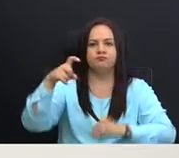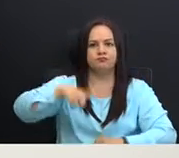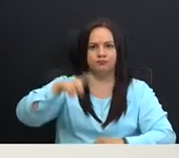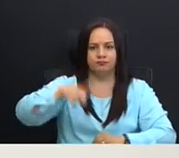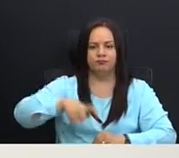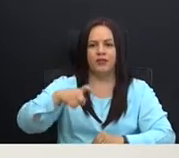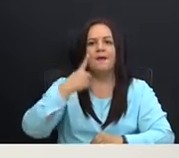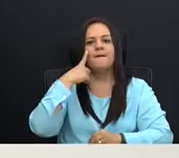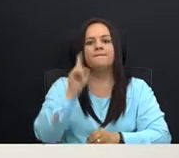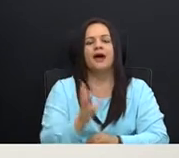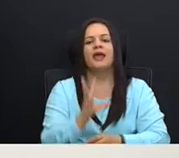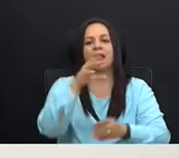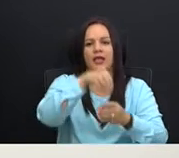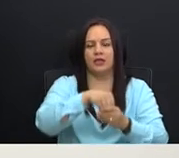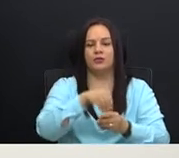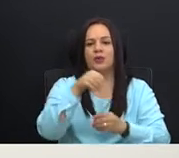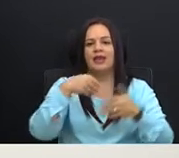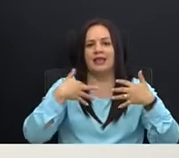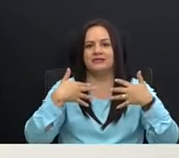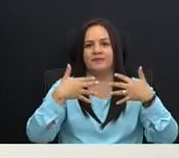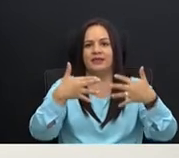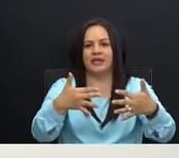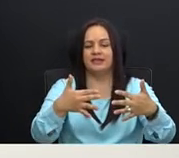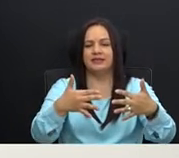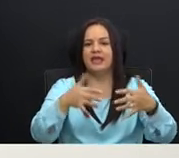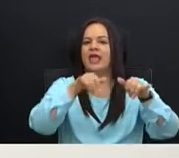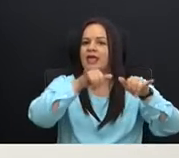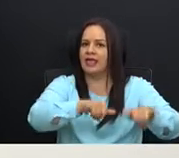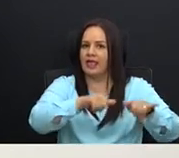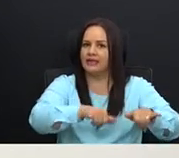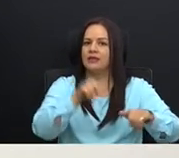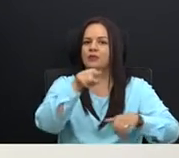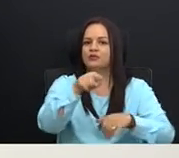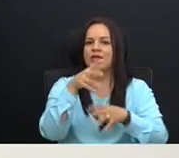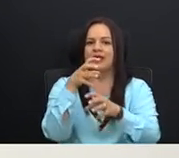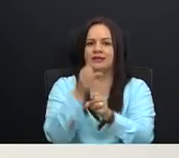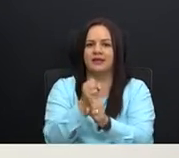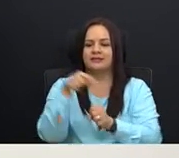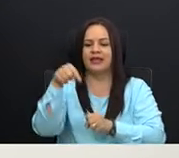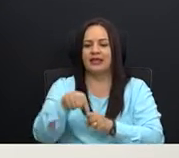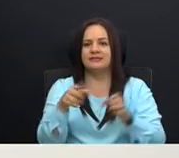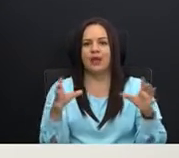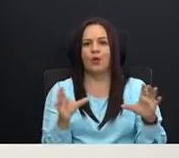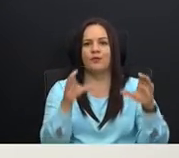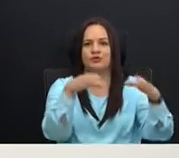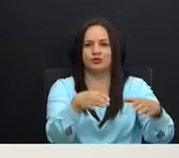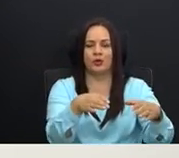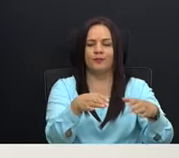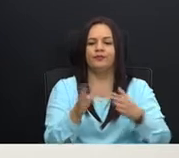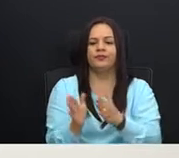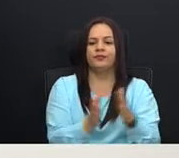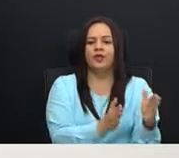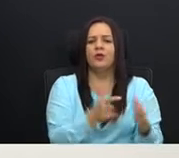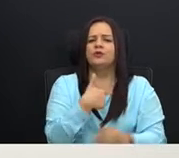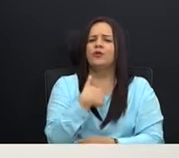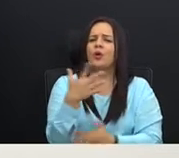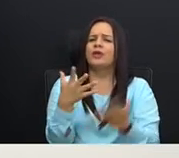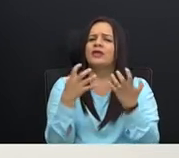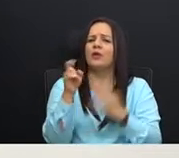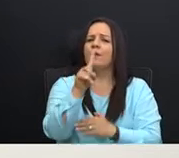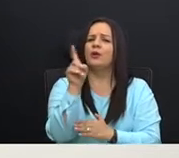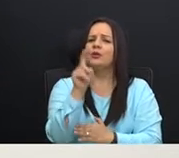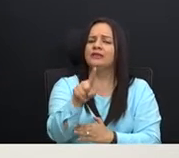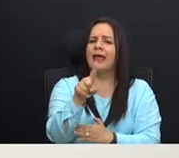conste en el expediente, que ustedes tramitan en esta comisión, cierro comillas. Yo quiero preguntarle, don Víctor, ¿por qué